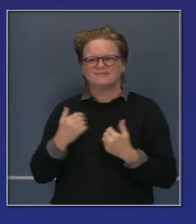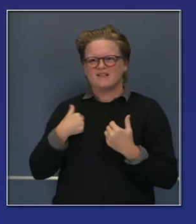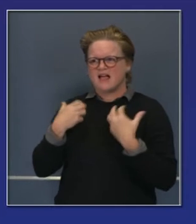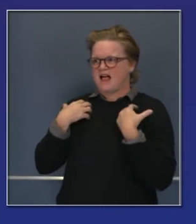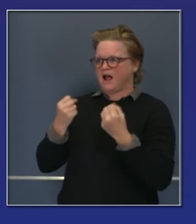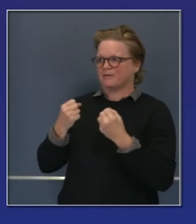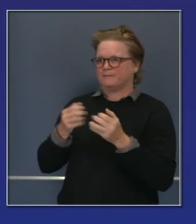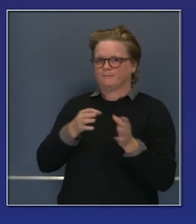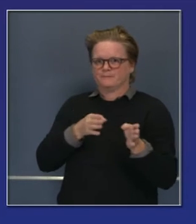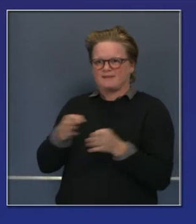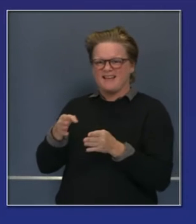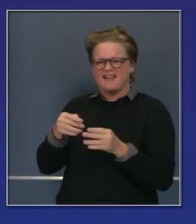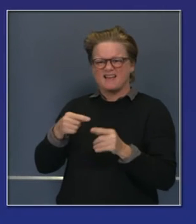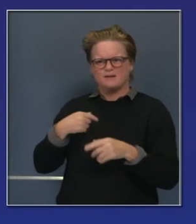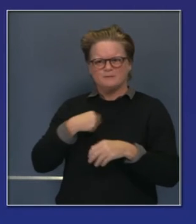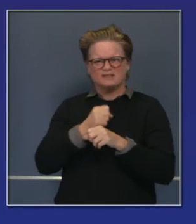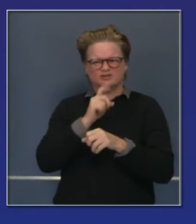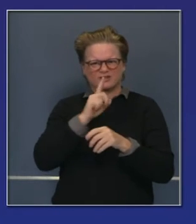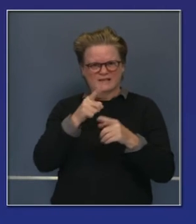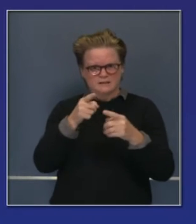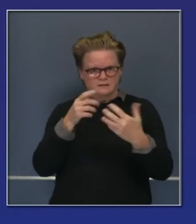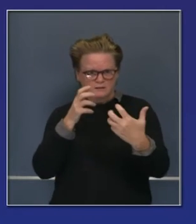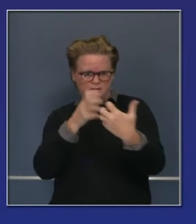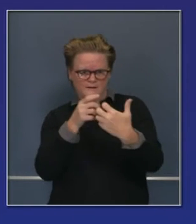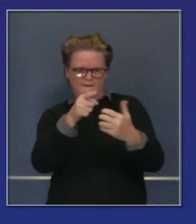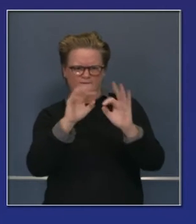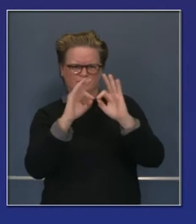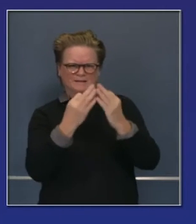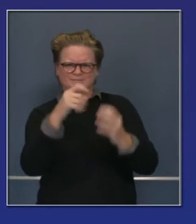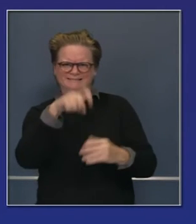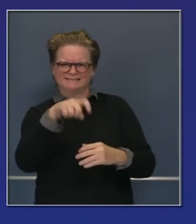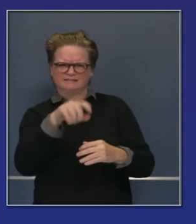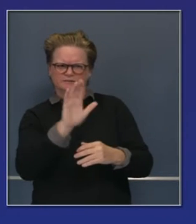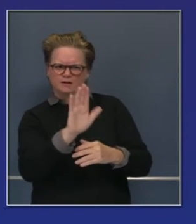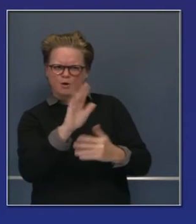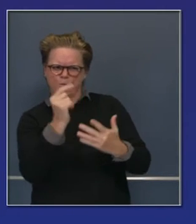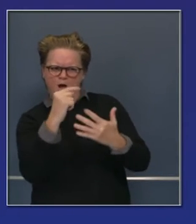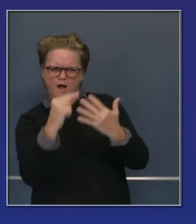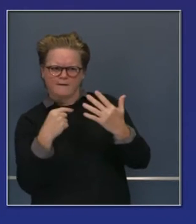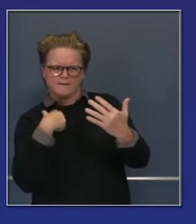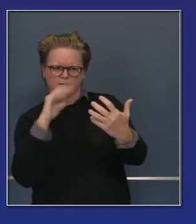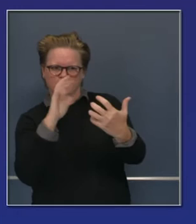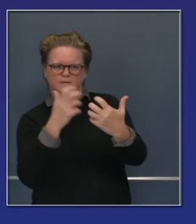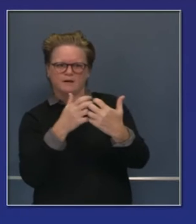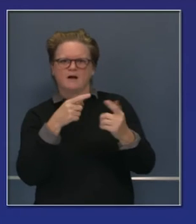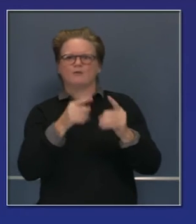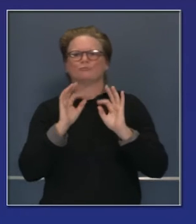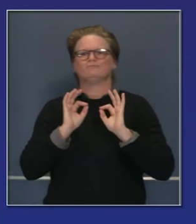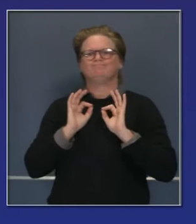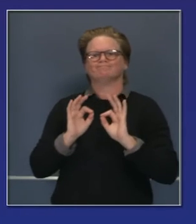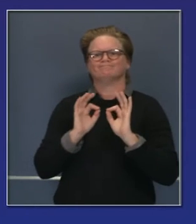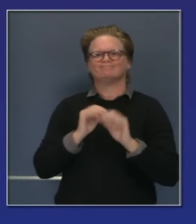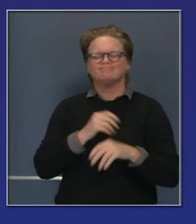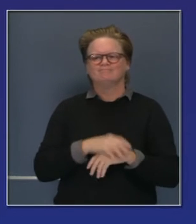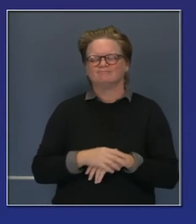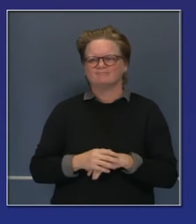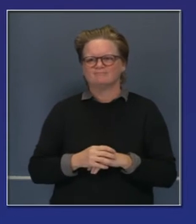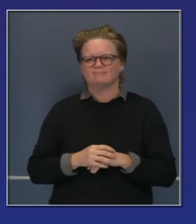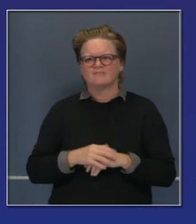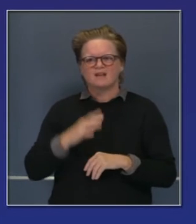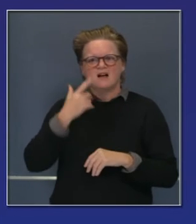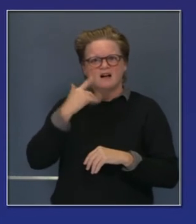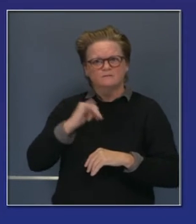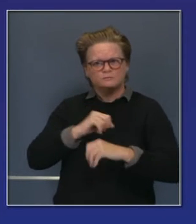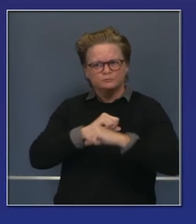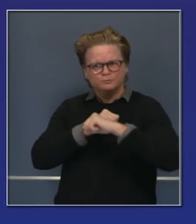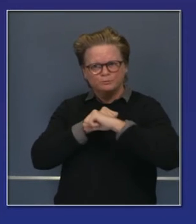son un engaño para muchos consumidores. Pero California ha hecho todo para proteger el ACA. Y como dijo el gobernador, hacer